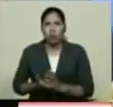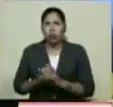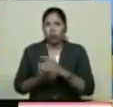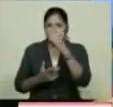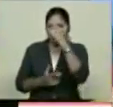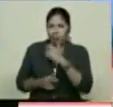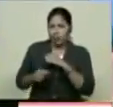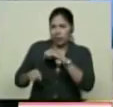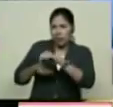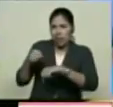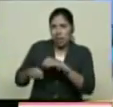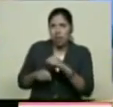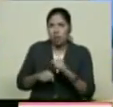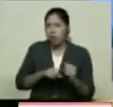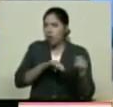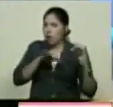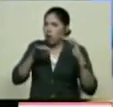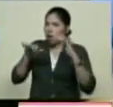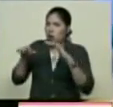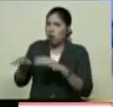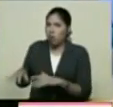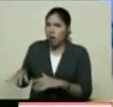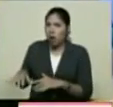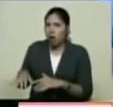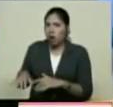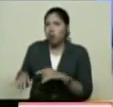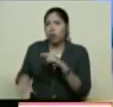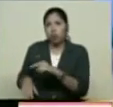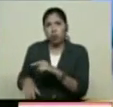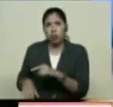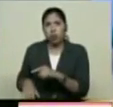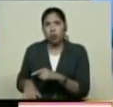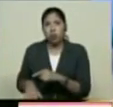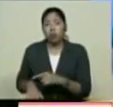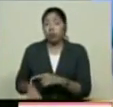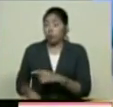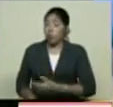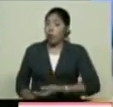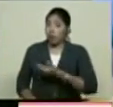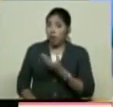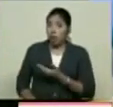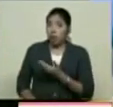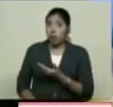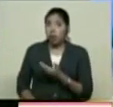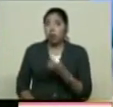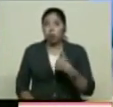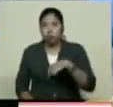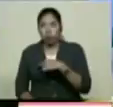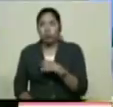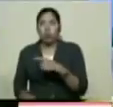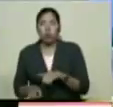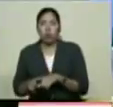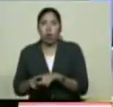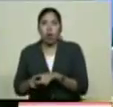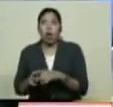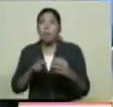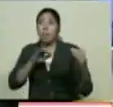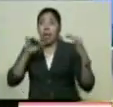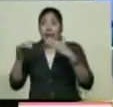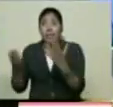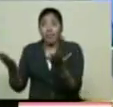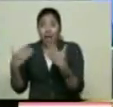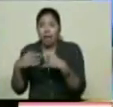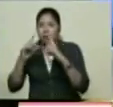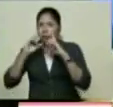otros países Que vienen Por los puntos UCI Bueno nosotros Perfectamente Podemos ir mejorando También Si se quiere